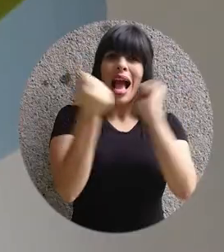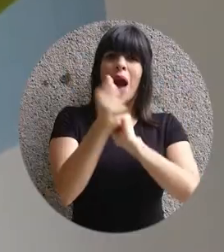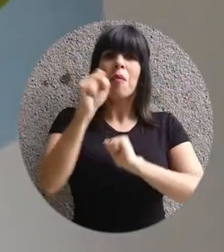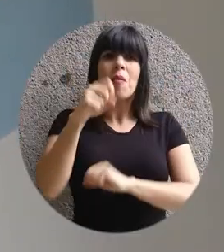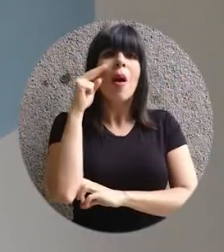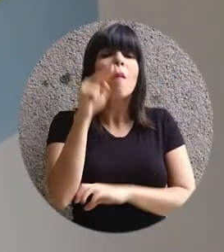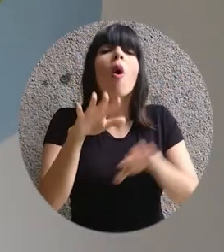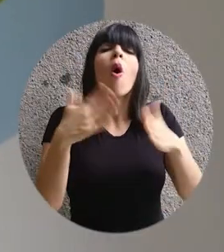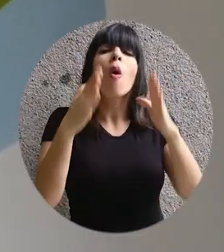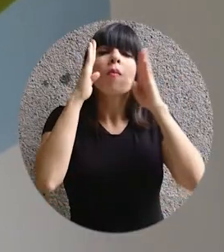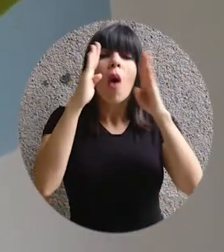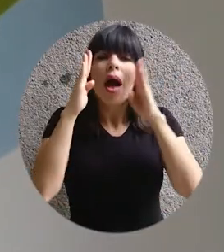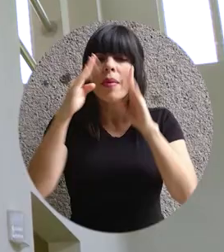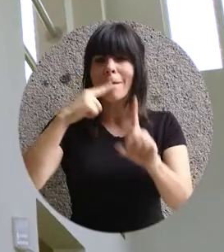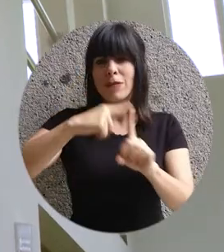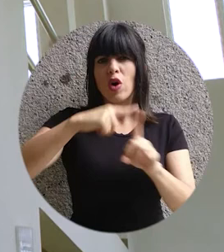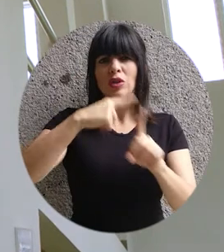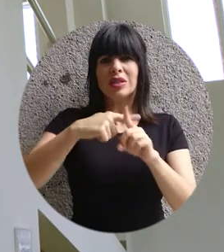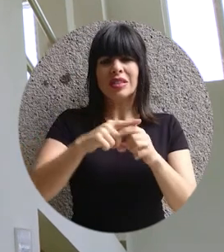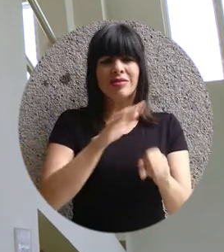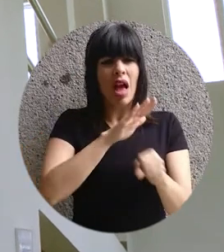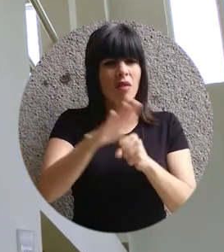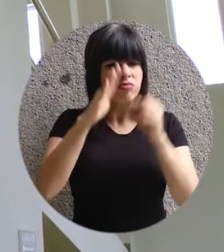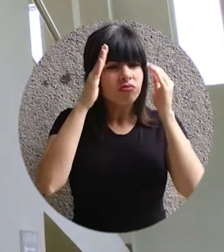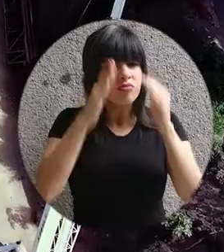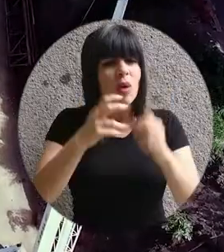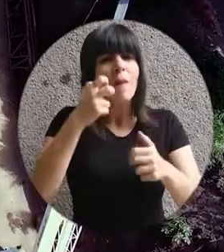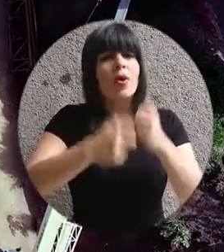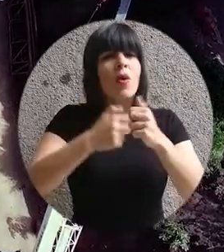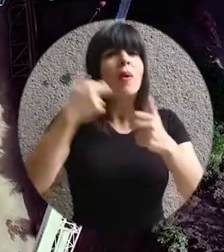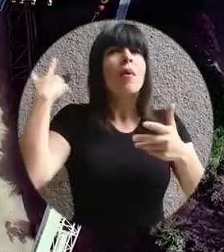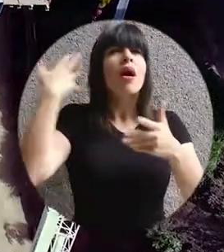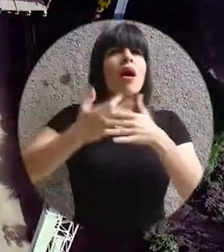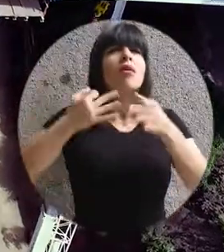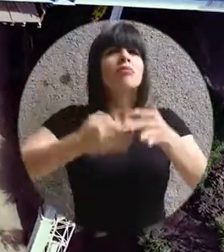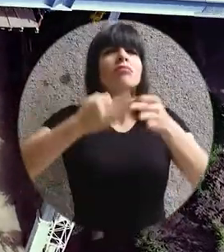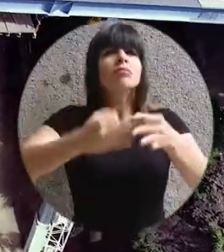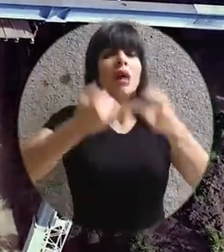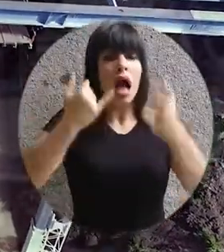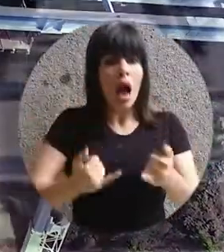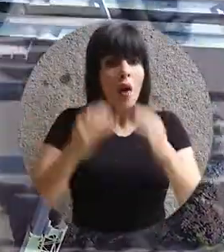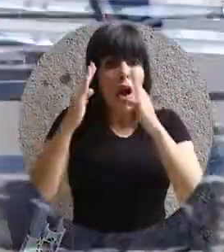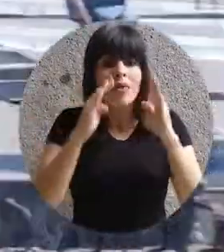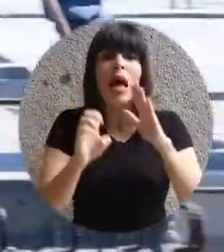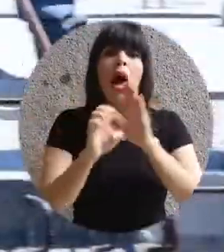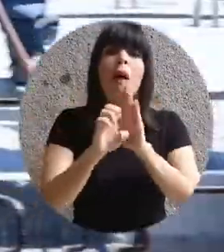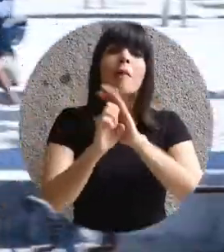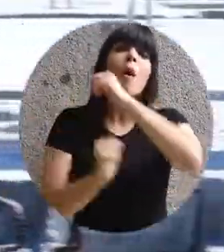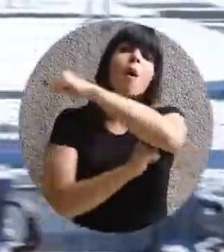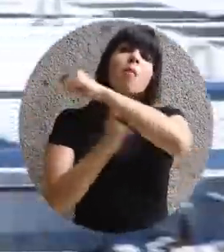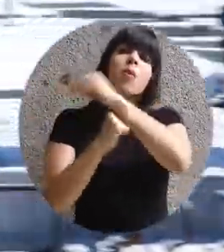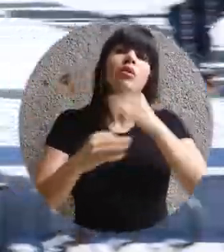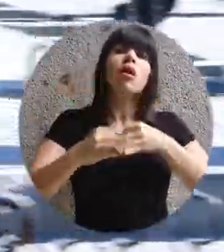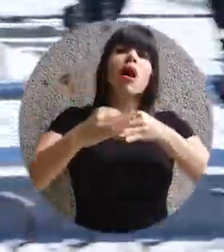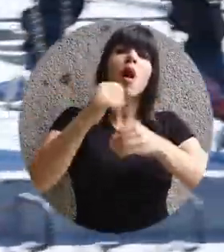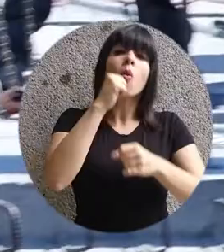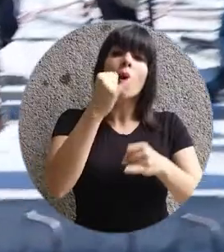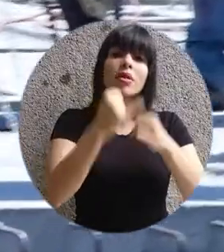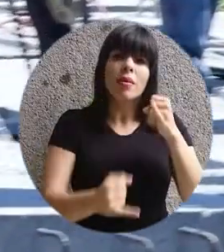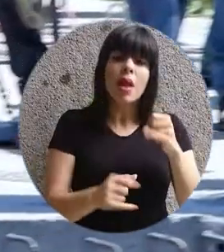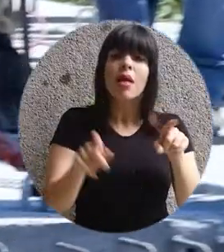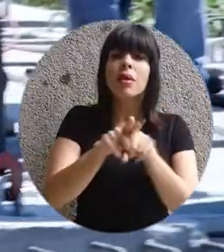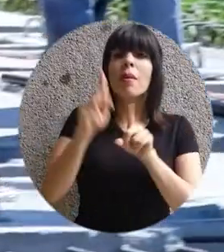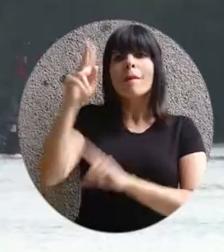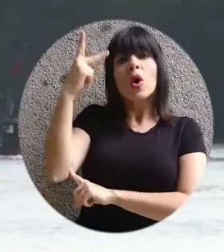se nota en la atención positiva y contundente a problemas largamente postergados, desde puentes no terminados durante